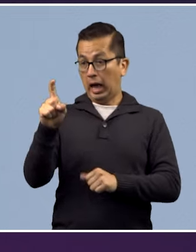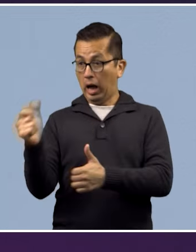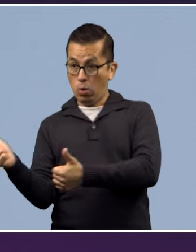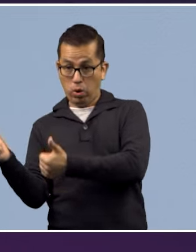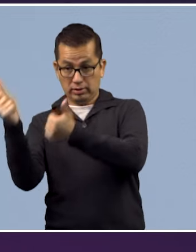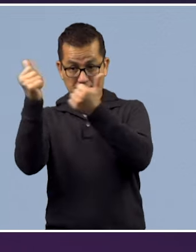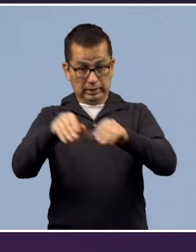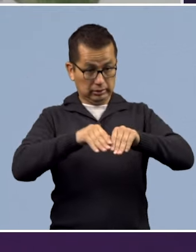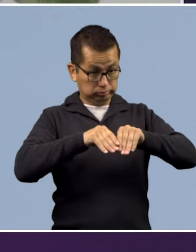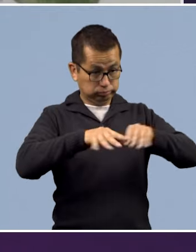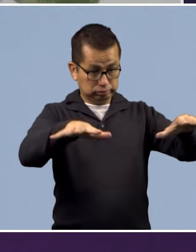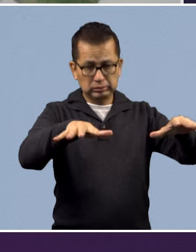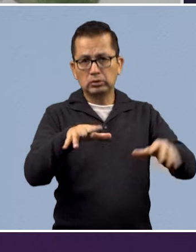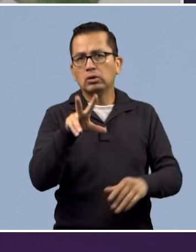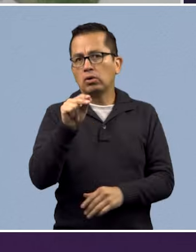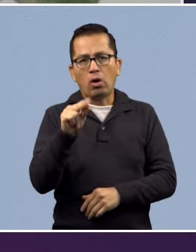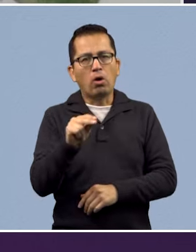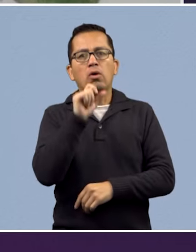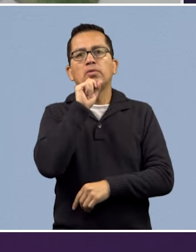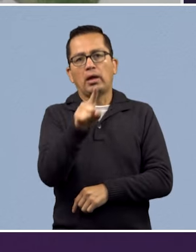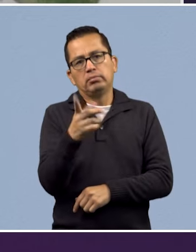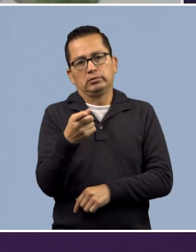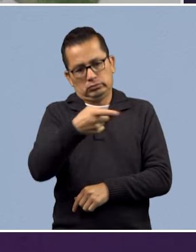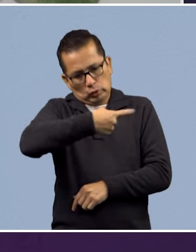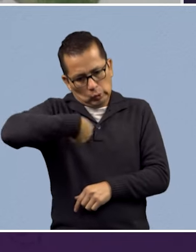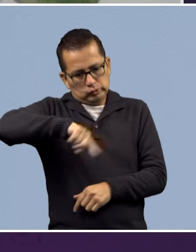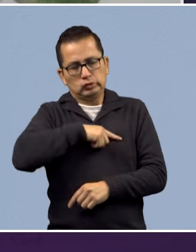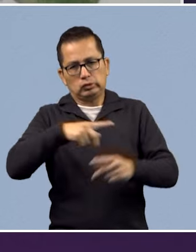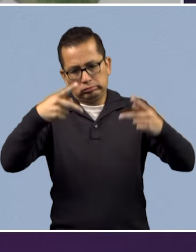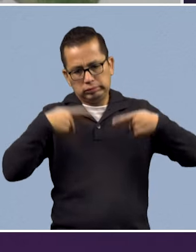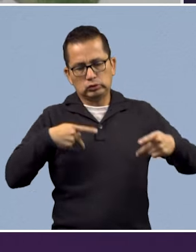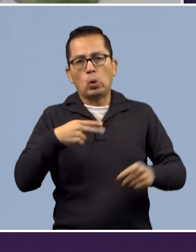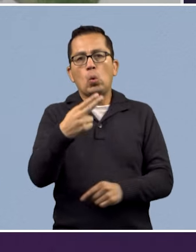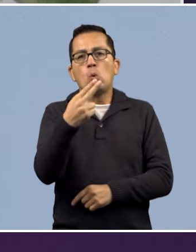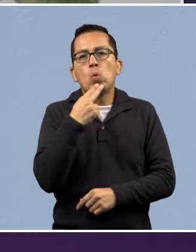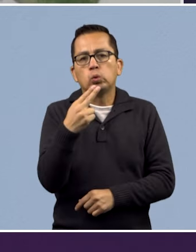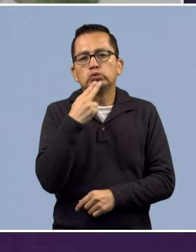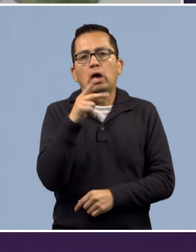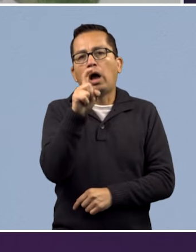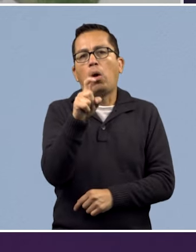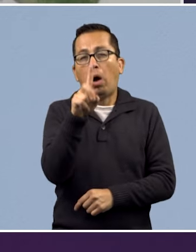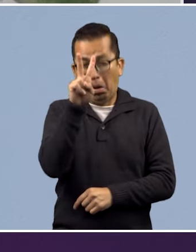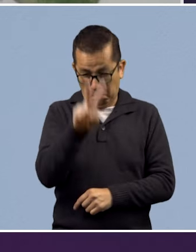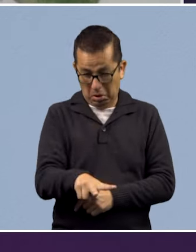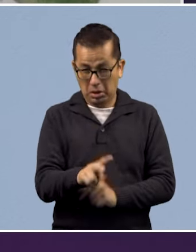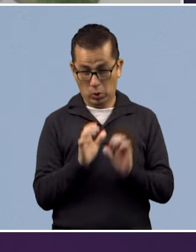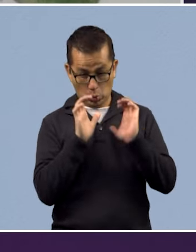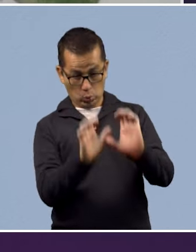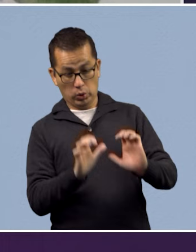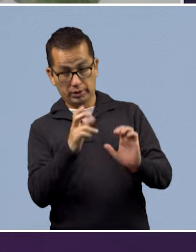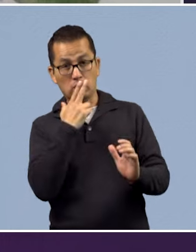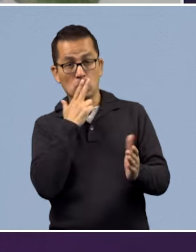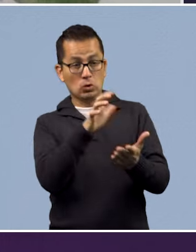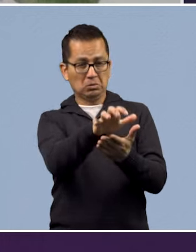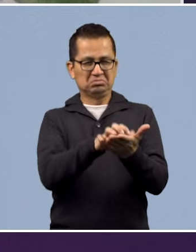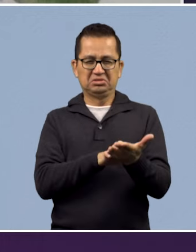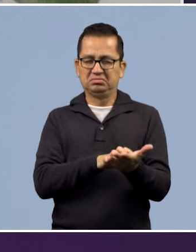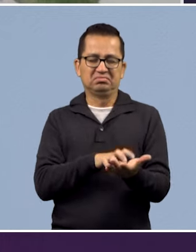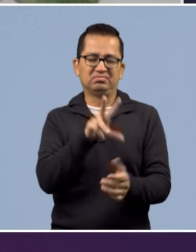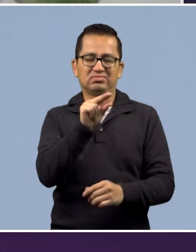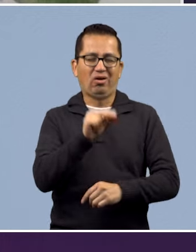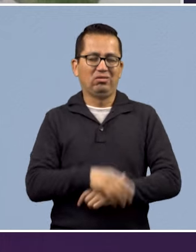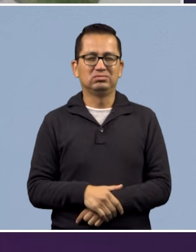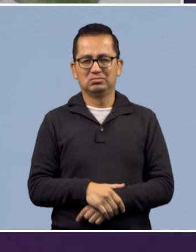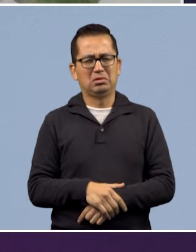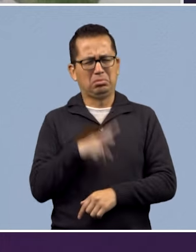del consumo que tenemos nosotros los que utilizamos el agua, ¿no? Porque no cuidamos, o sea, realmente yo